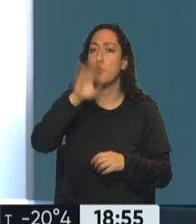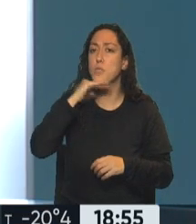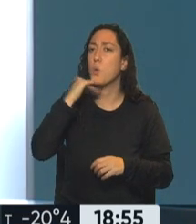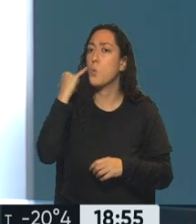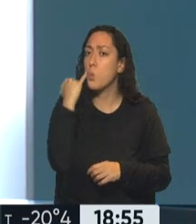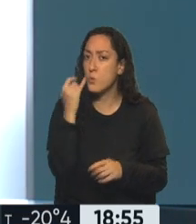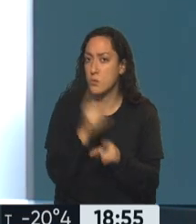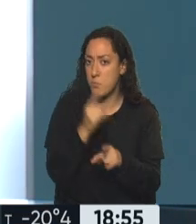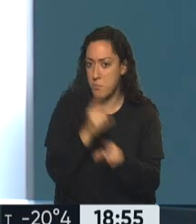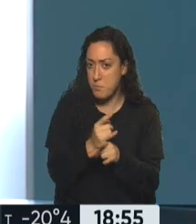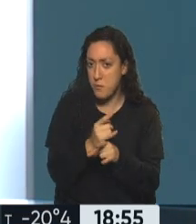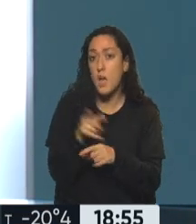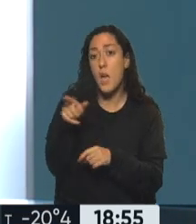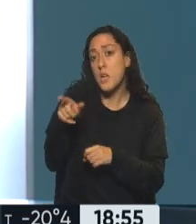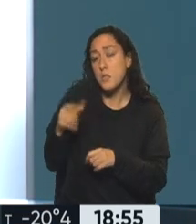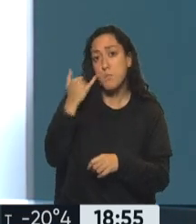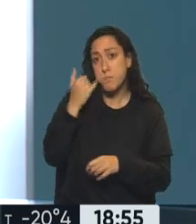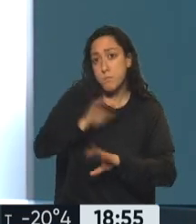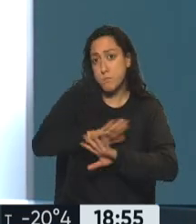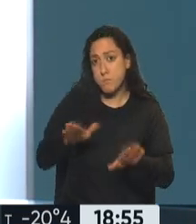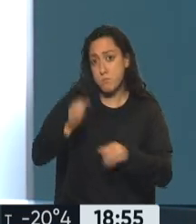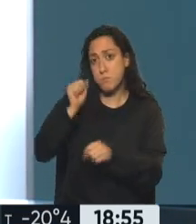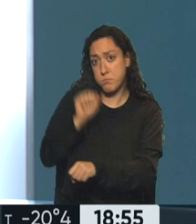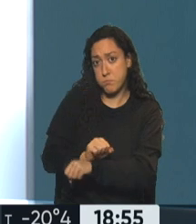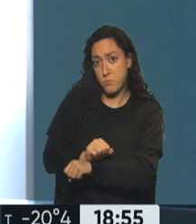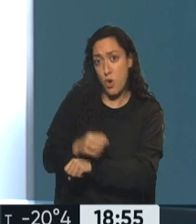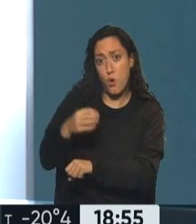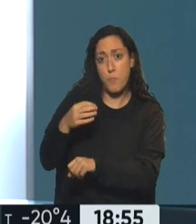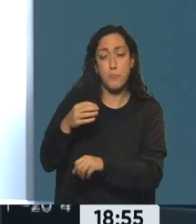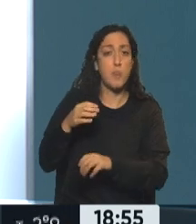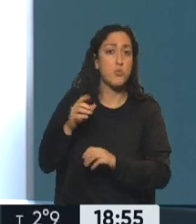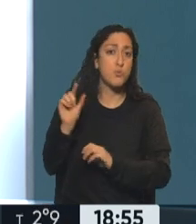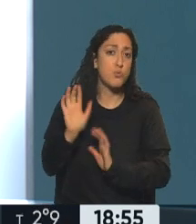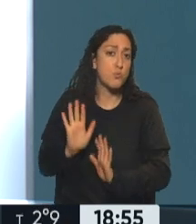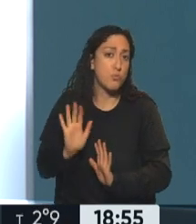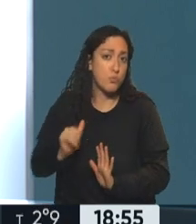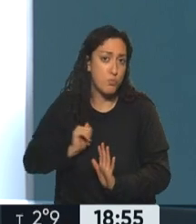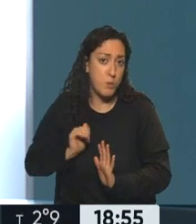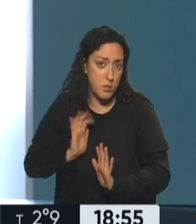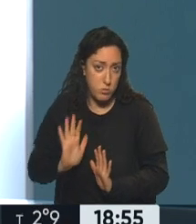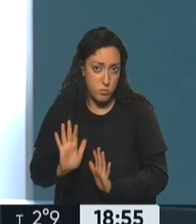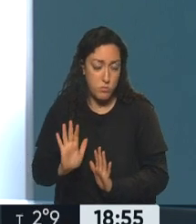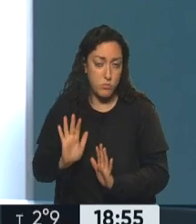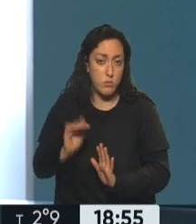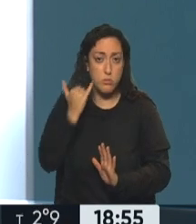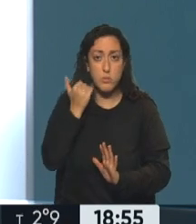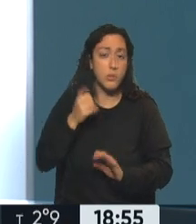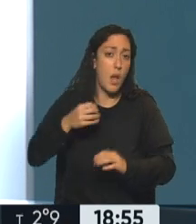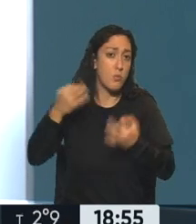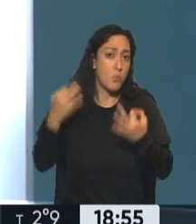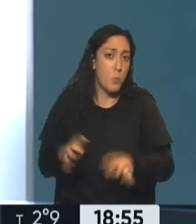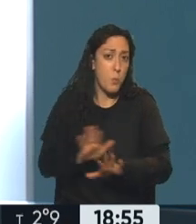cumplido todo, las causas de dos años de prisión son de cumplimiento en suspenso, ya habría cumplido la pena.